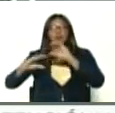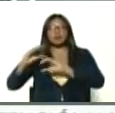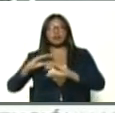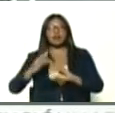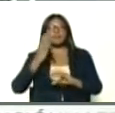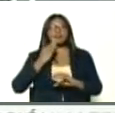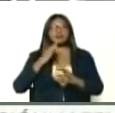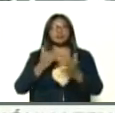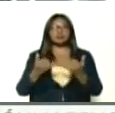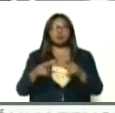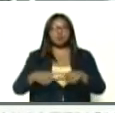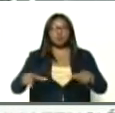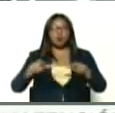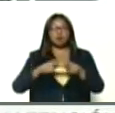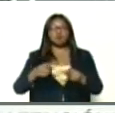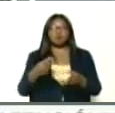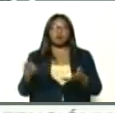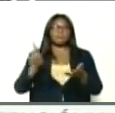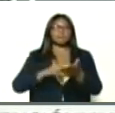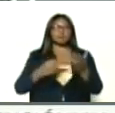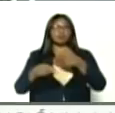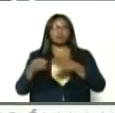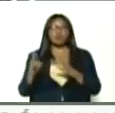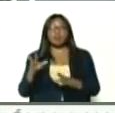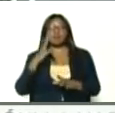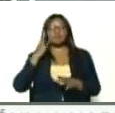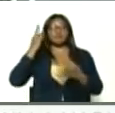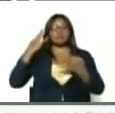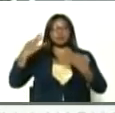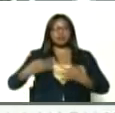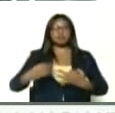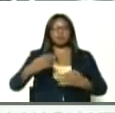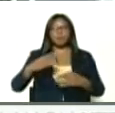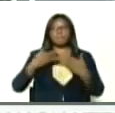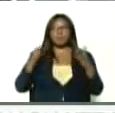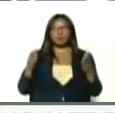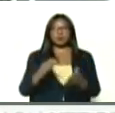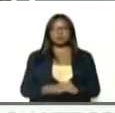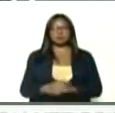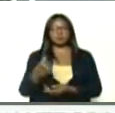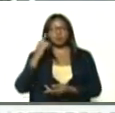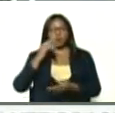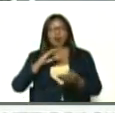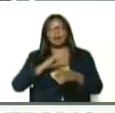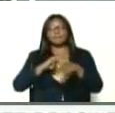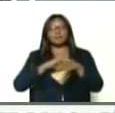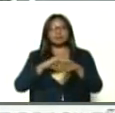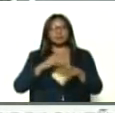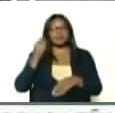de este espacio, donde repito, se construye, el feminismo popular, así que le comunico, a la ministra, presidente.